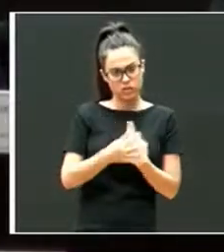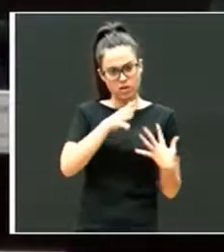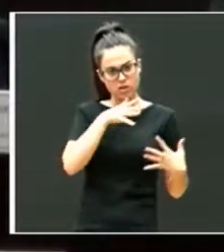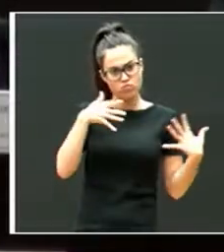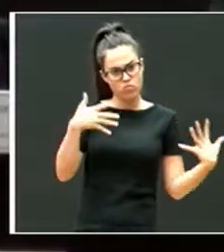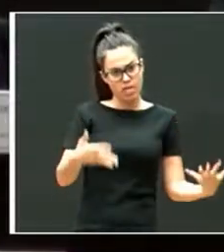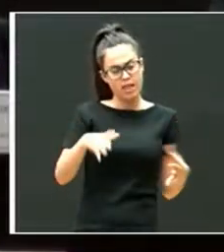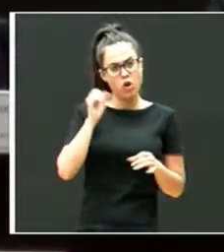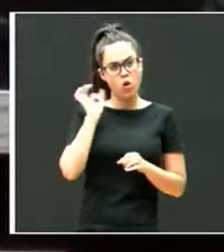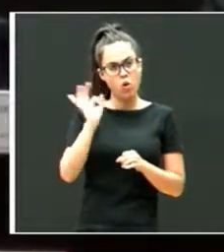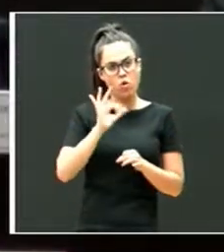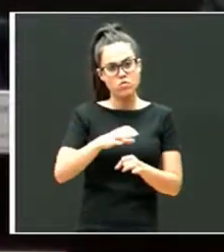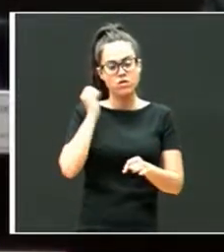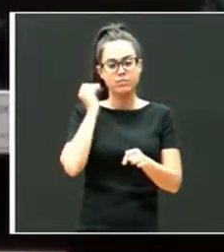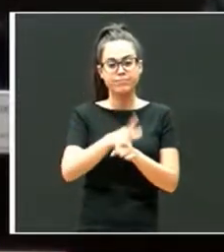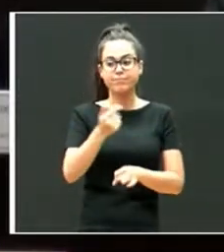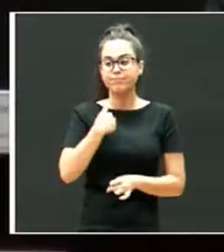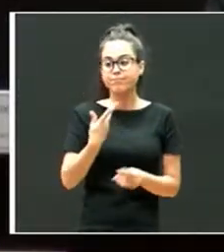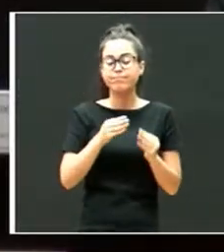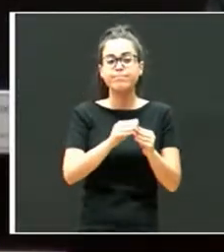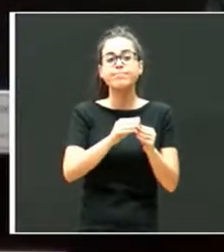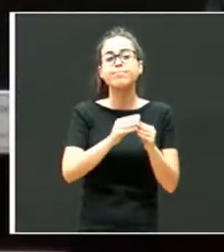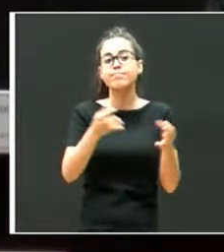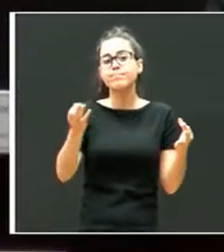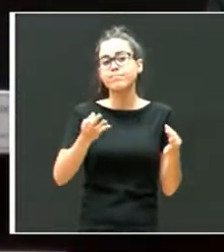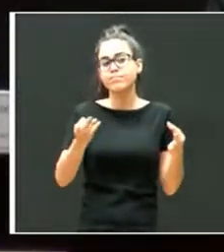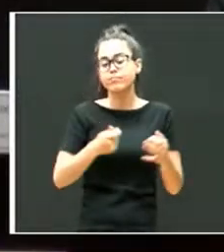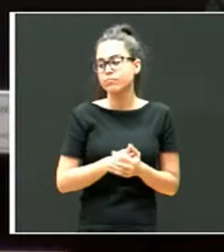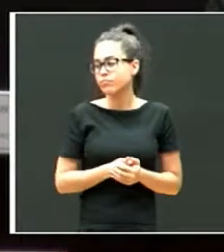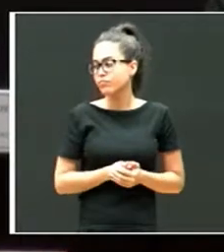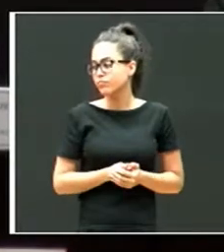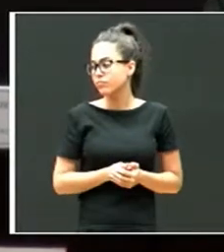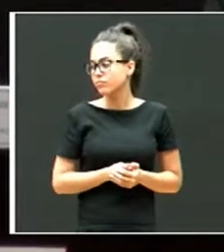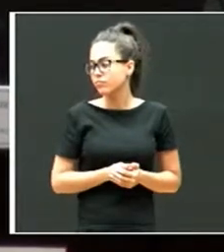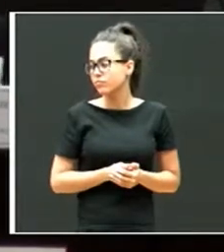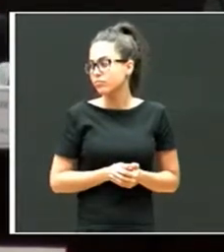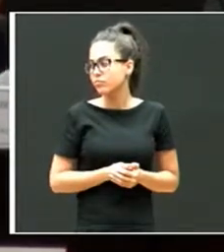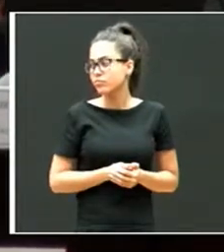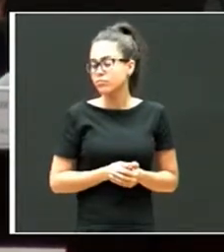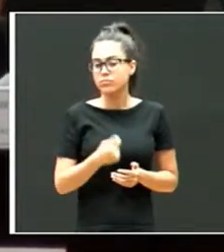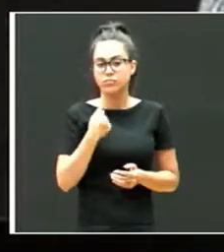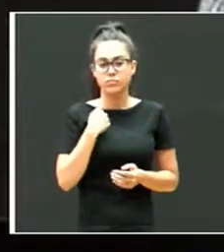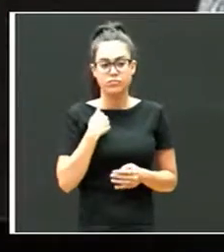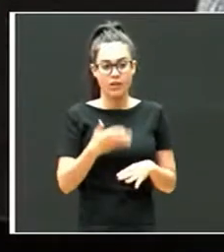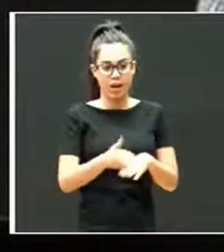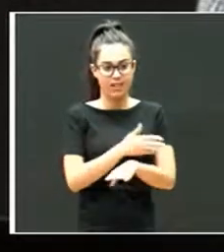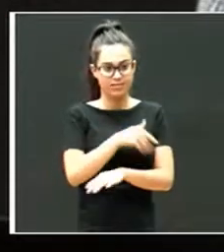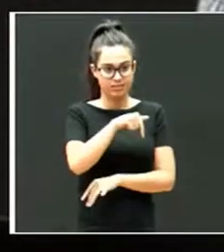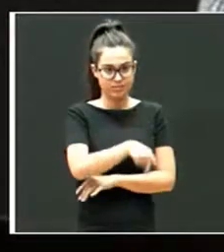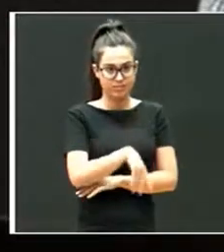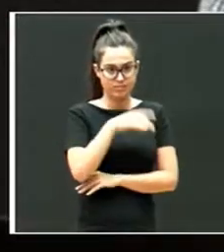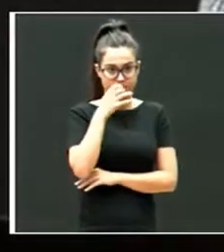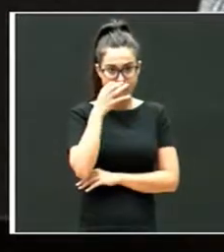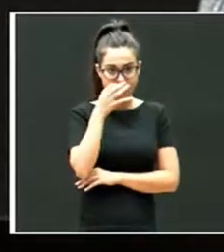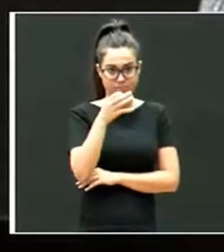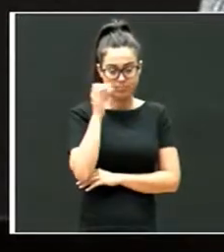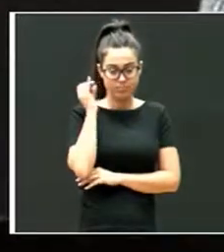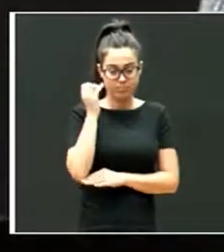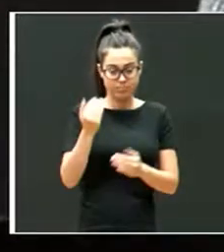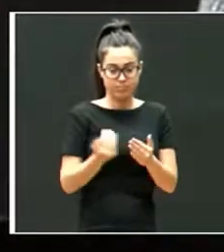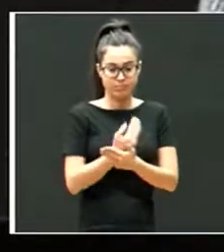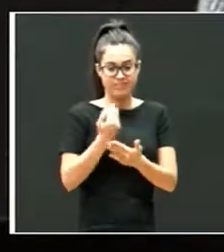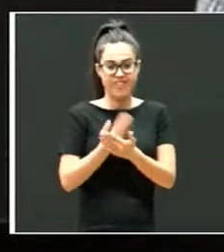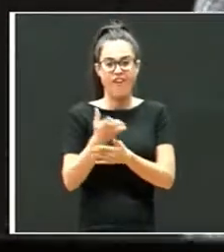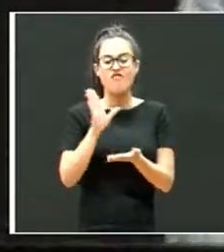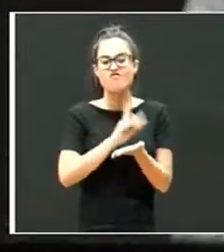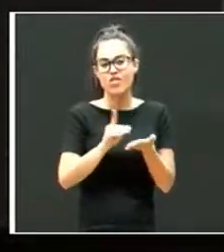retos. Y yo lo que he hecho ha sido, aprovechando que he tenido antes de esta sesión el documento que se presenta,